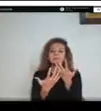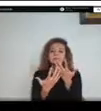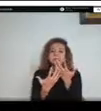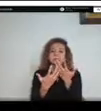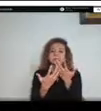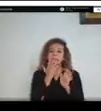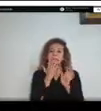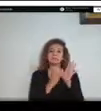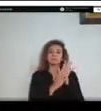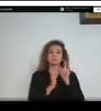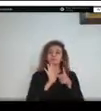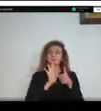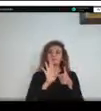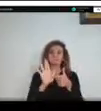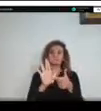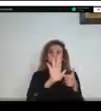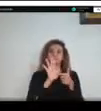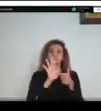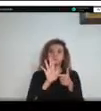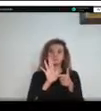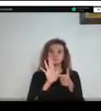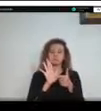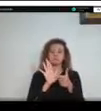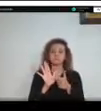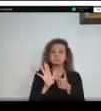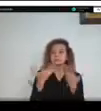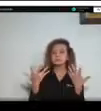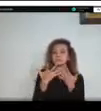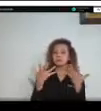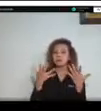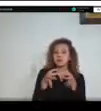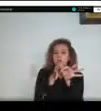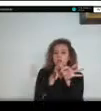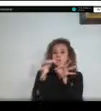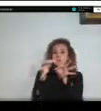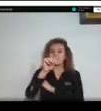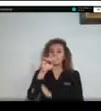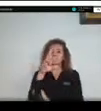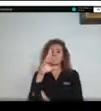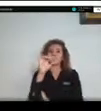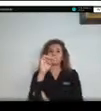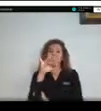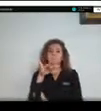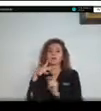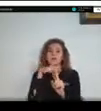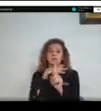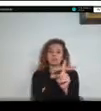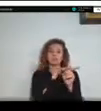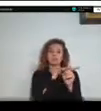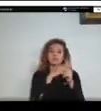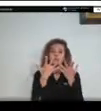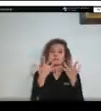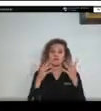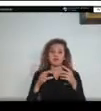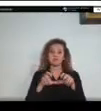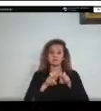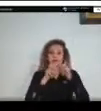la Macarena con esta especie llamada cachubaca comúnmente, su nombre científico es vellosa macaranensis, entonces